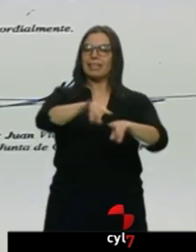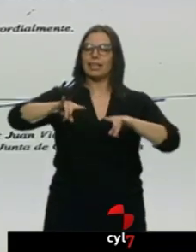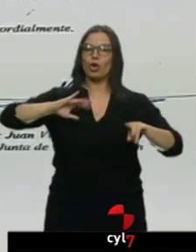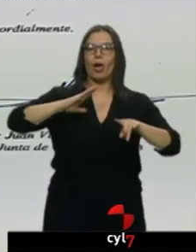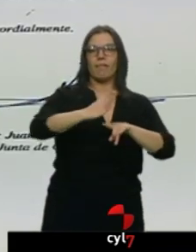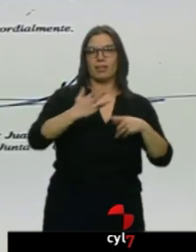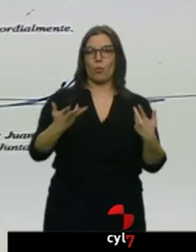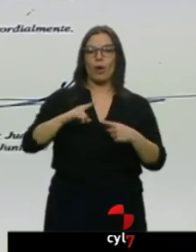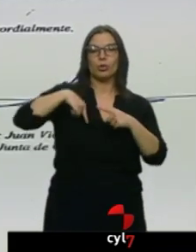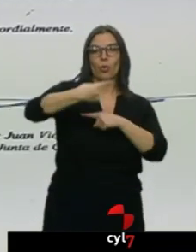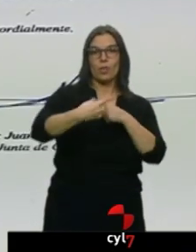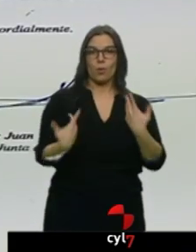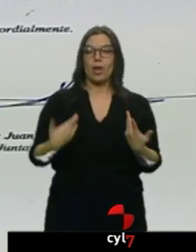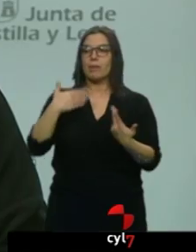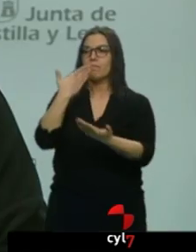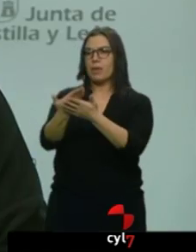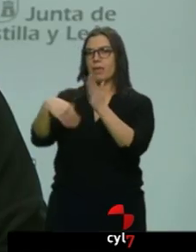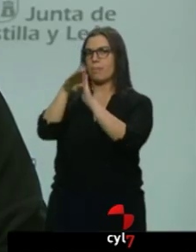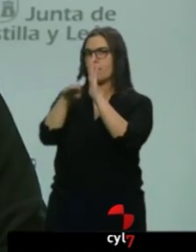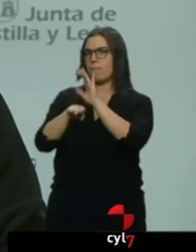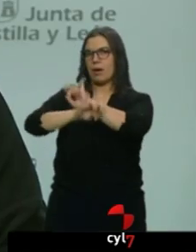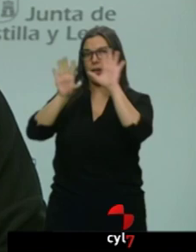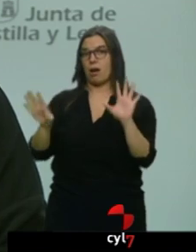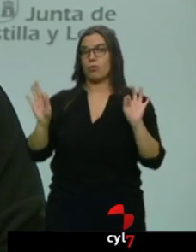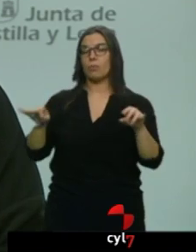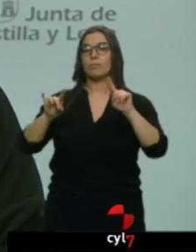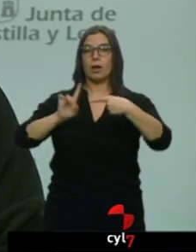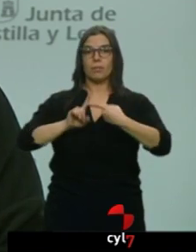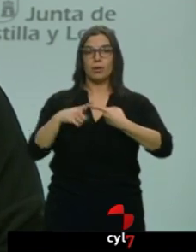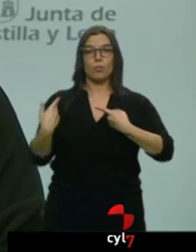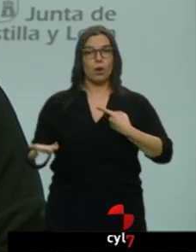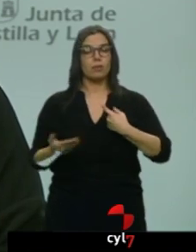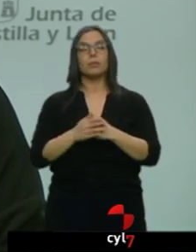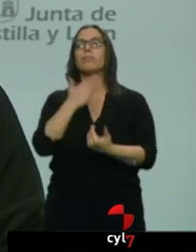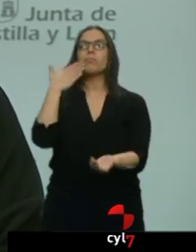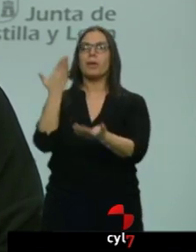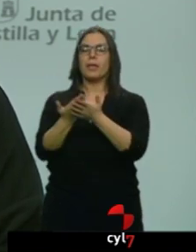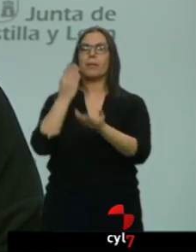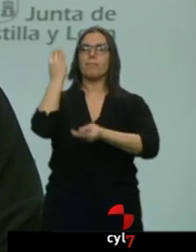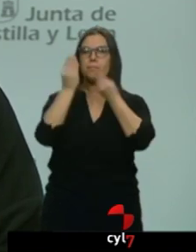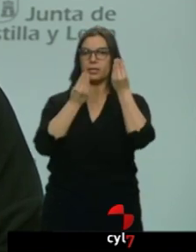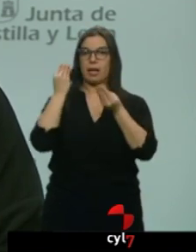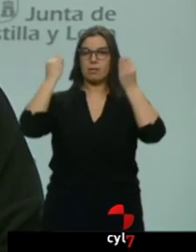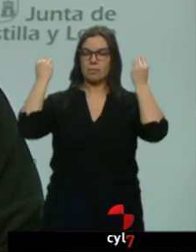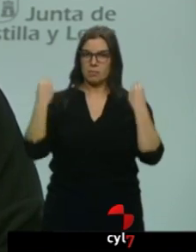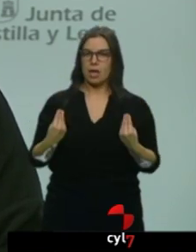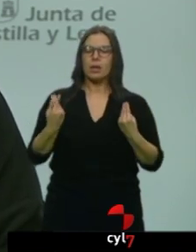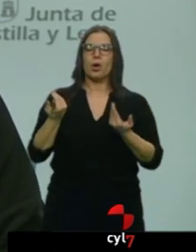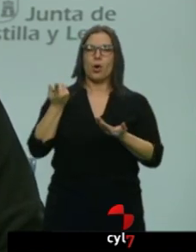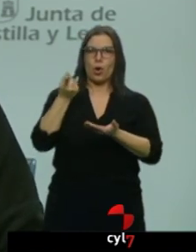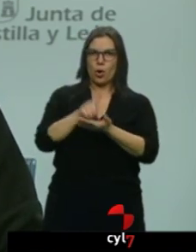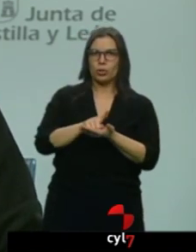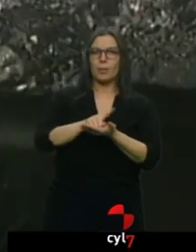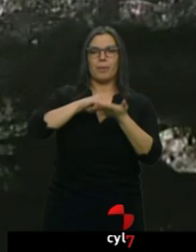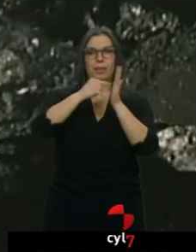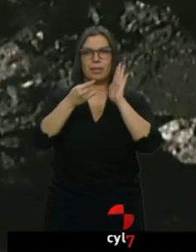sus peticiones son claras. Lo primero es solicitar que se reconsideren los planteamientos y medidas que eliminan todas las posibilidades de